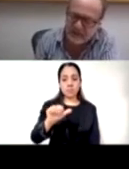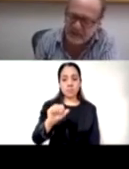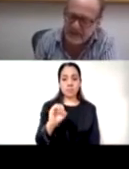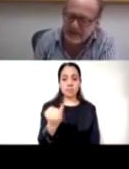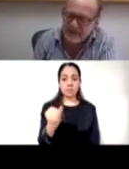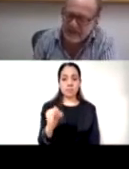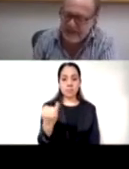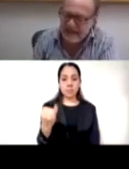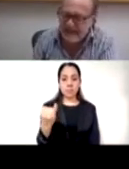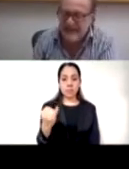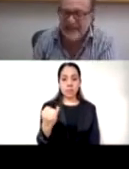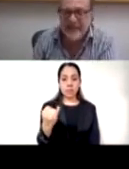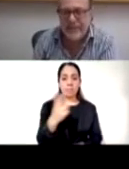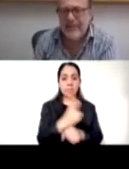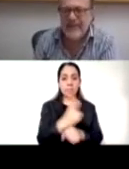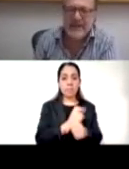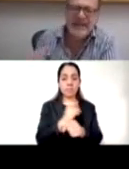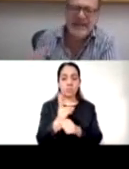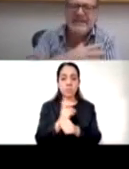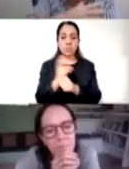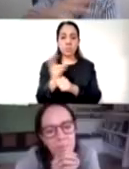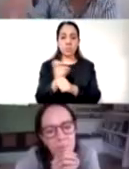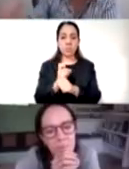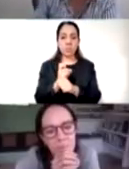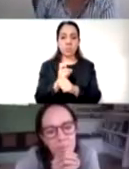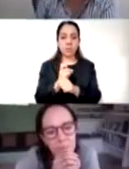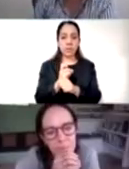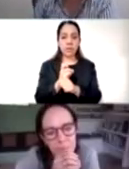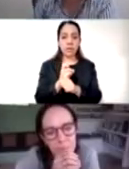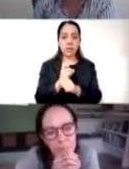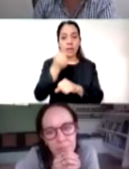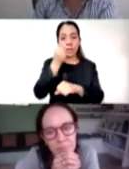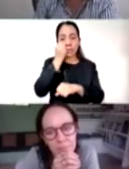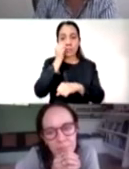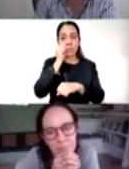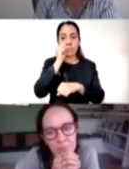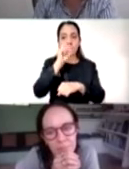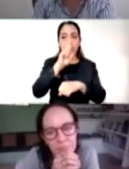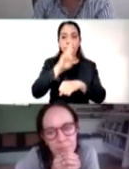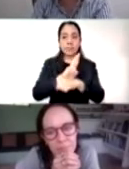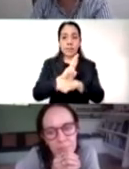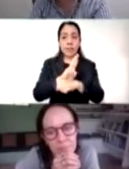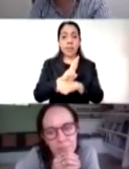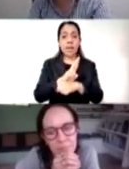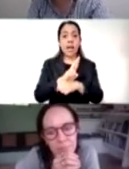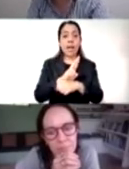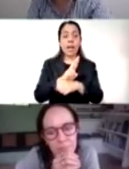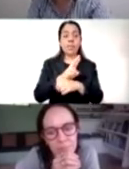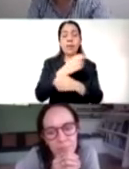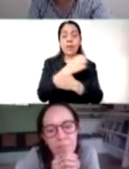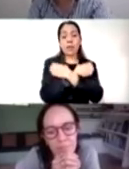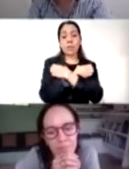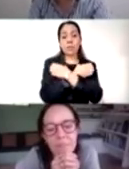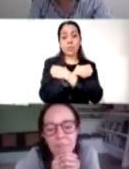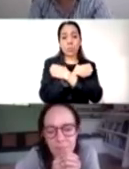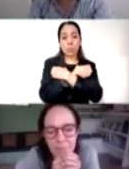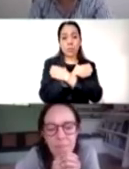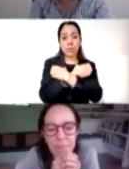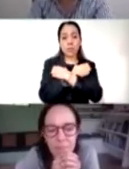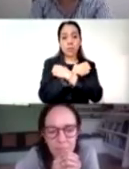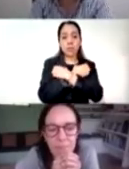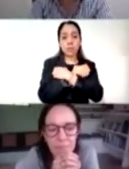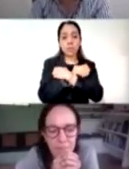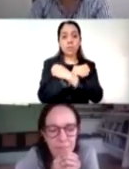educación qué padre esta red que se va sumando ah bueno ahí está todo el panorama ¿no?